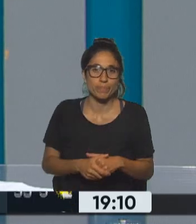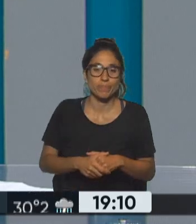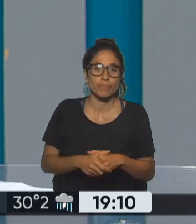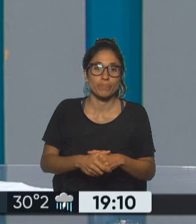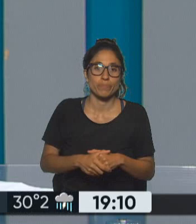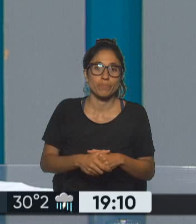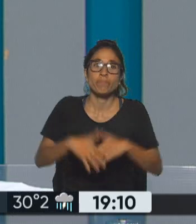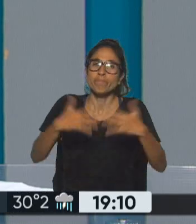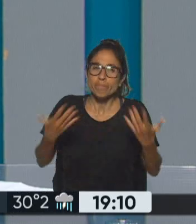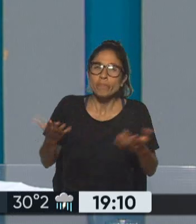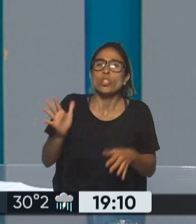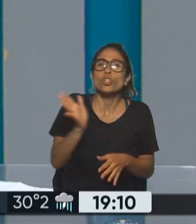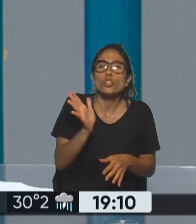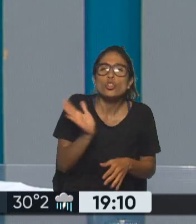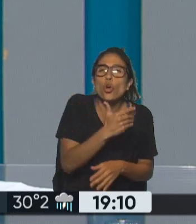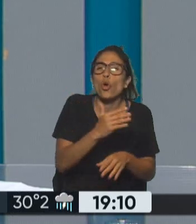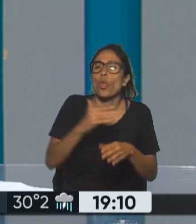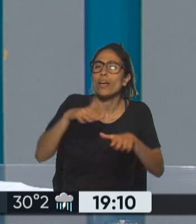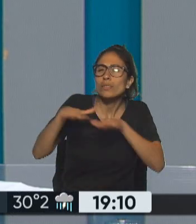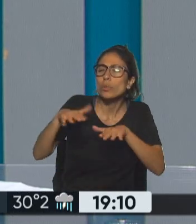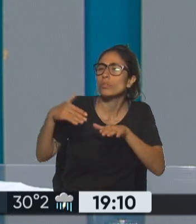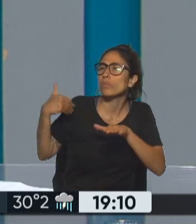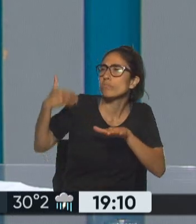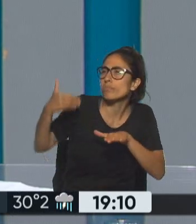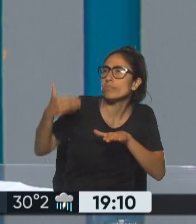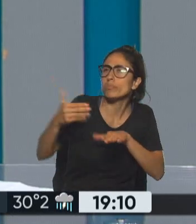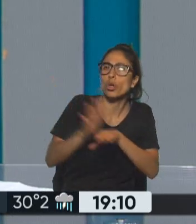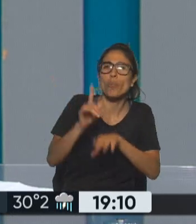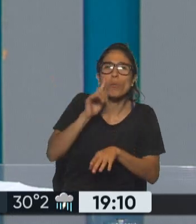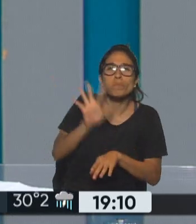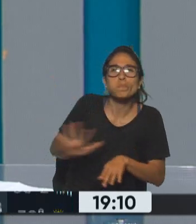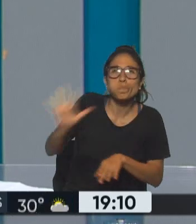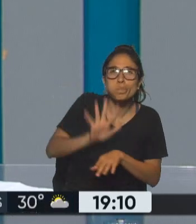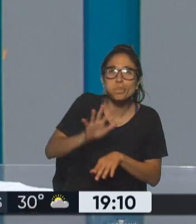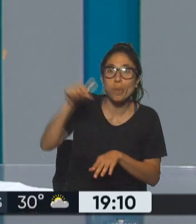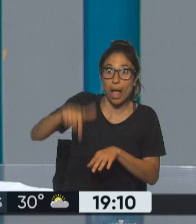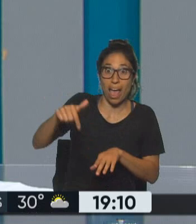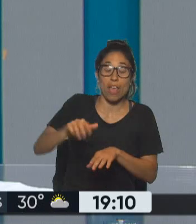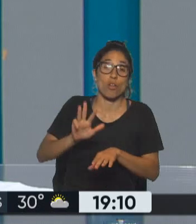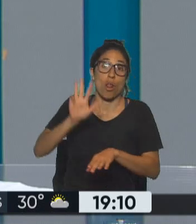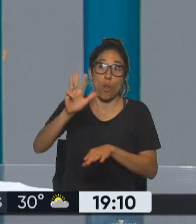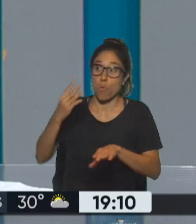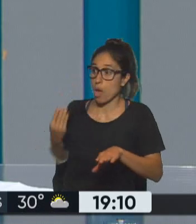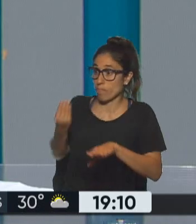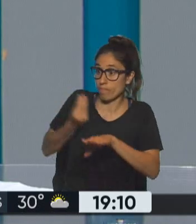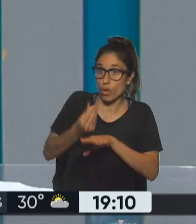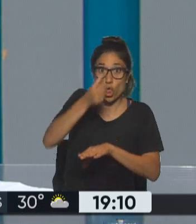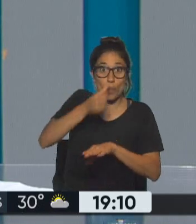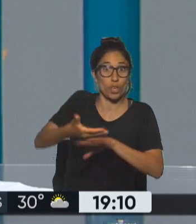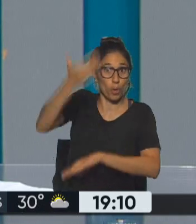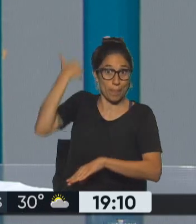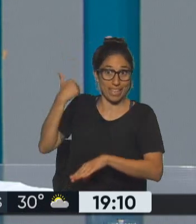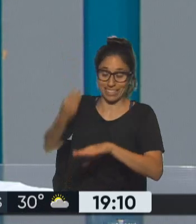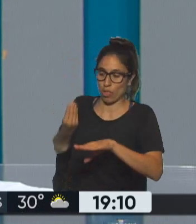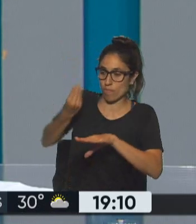de Lula da Silva a la presidencia recordemos que el domingo pasado estaba asumiendo el tercer gobierno Lula da Silva por eso diría que